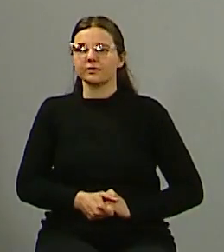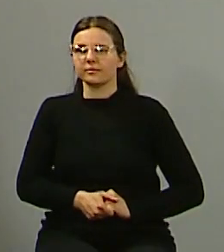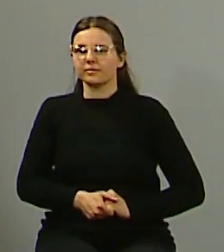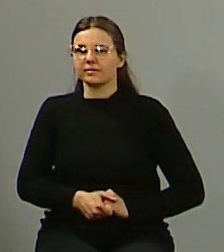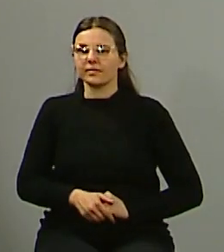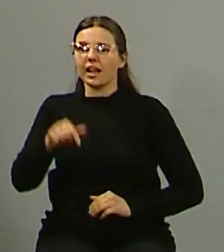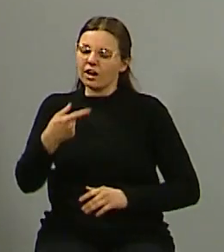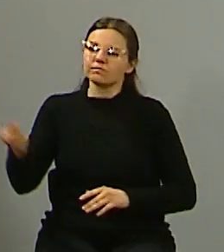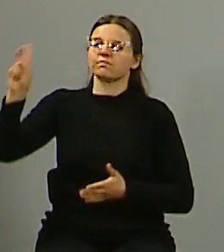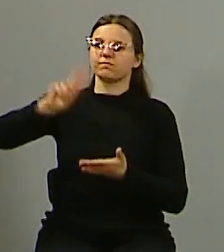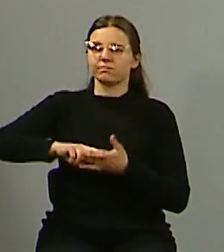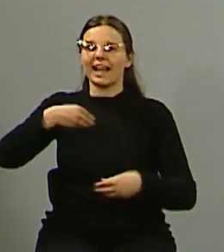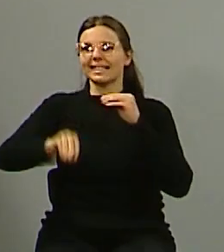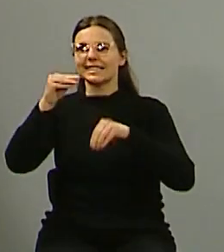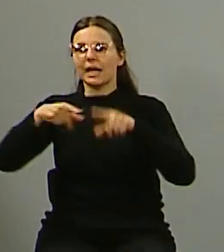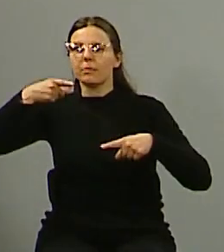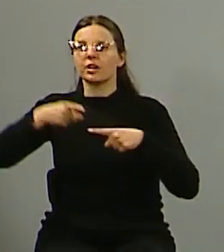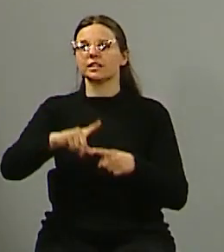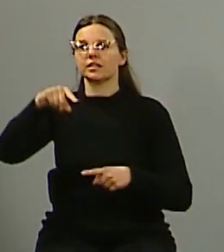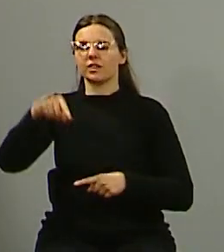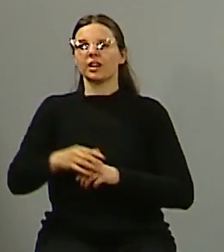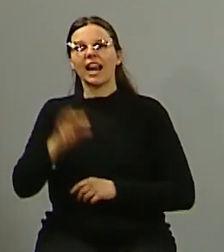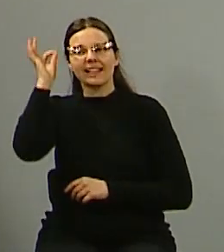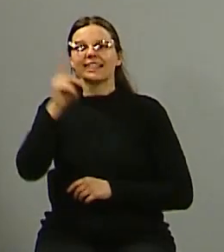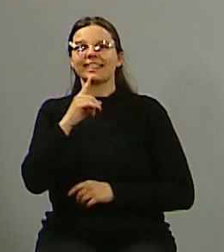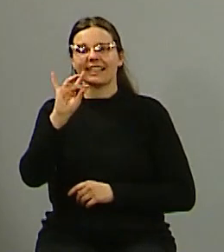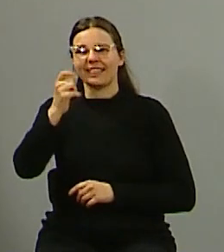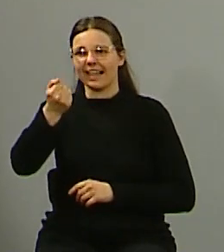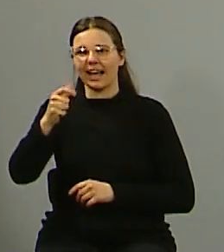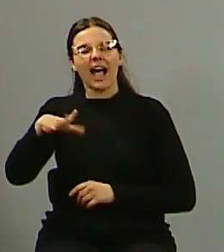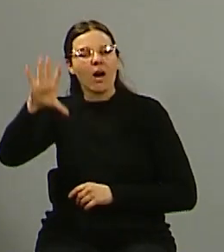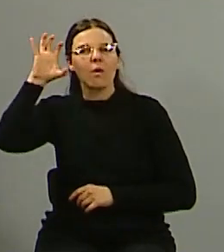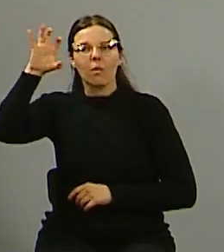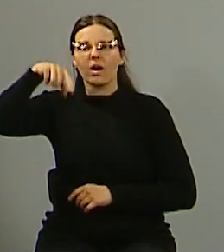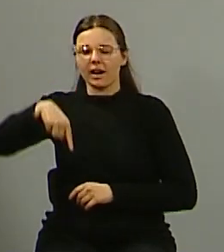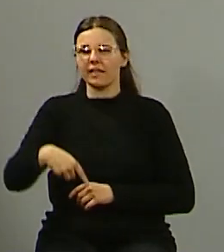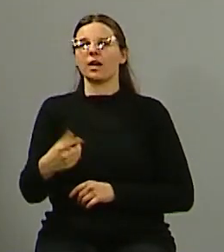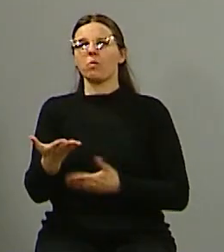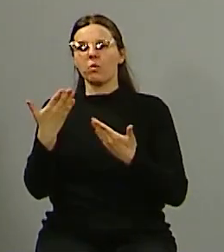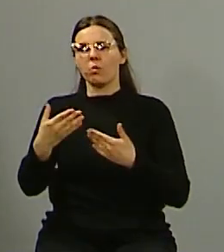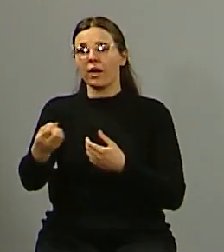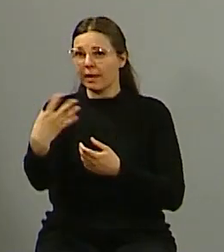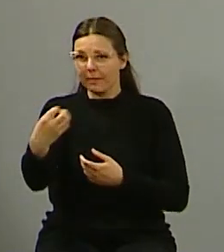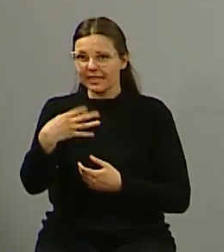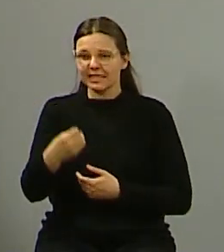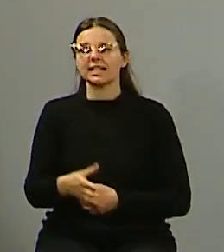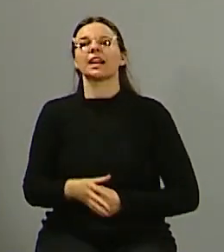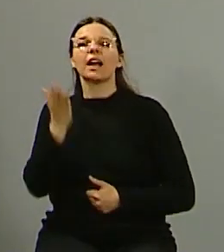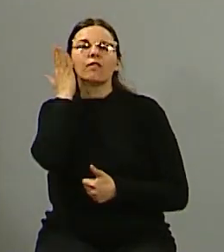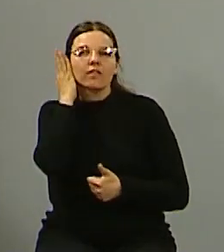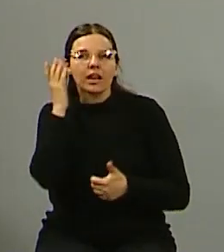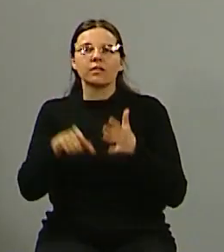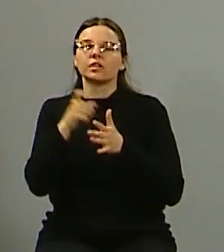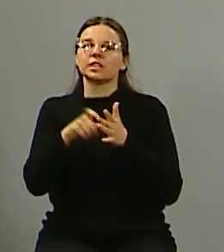Bueno, seguimos aquí en chat político, estamos en el 30 de la TDA. Recuerden que si quieren tomar contacto con nosotros lo pueden hacer a través de nuestras redes sociales.